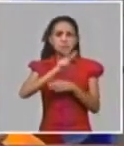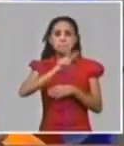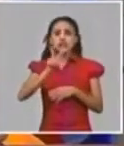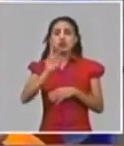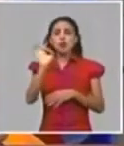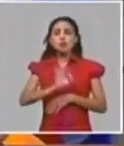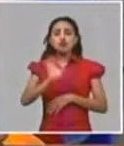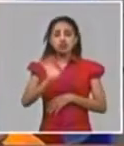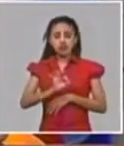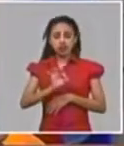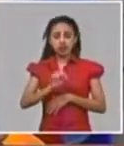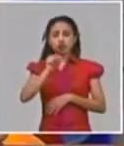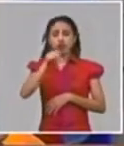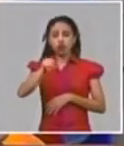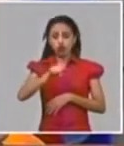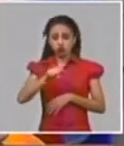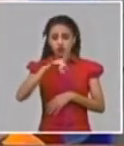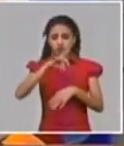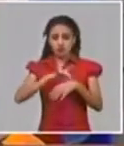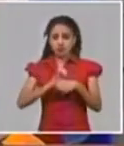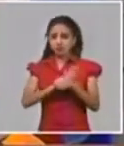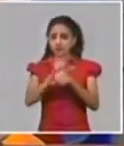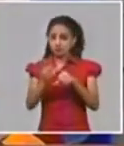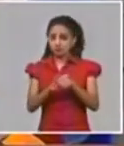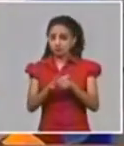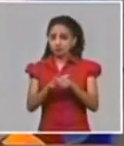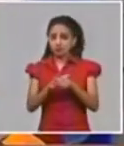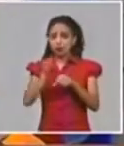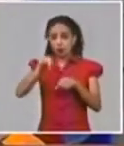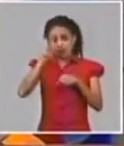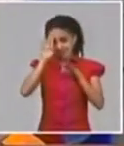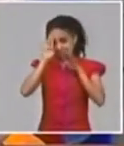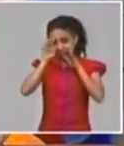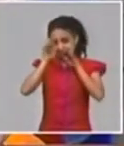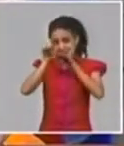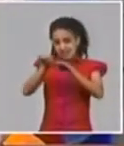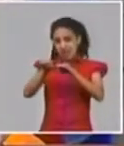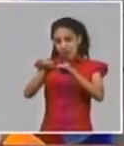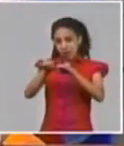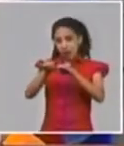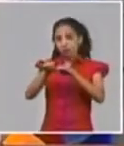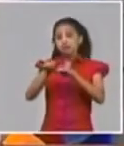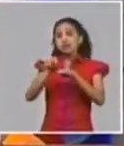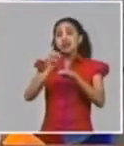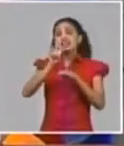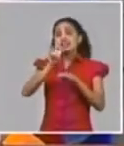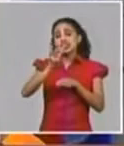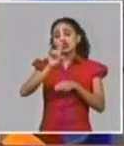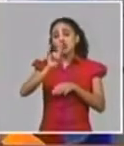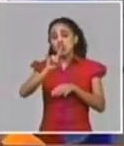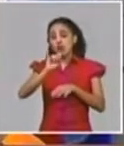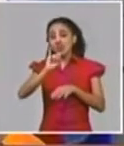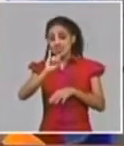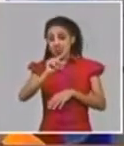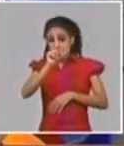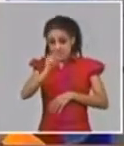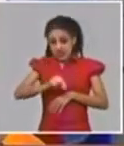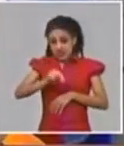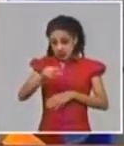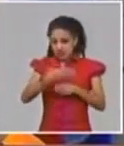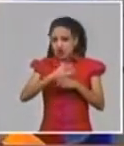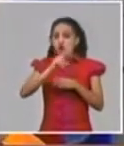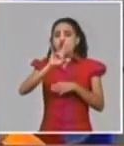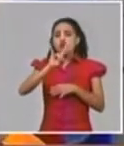pacientes que han sido confirmados son los que tenemos hoy ingresados que están en algún momento en su evolución 396 el 98